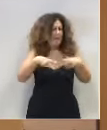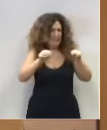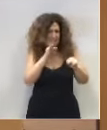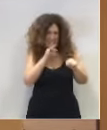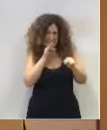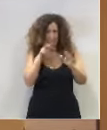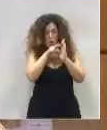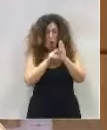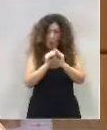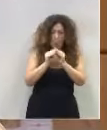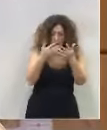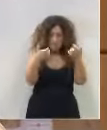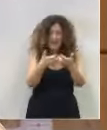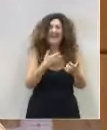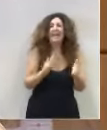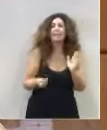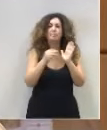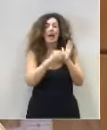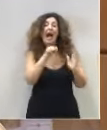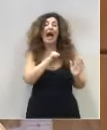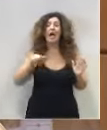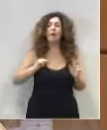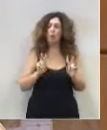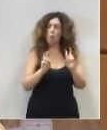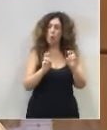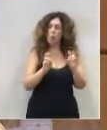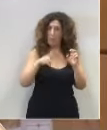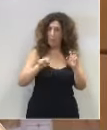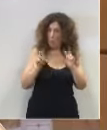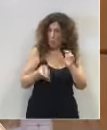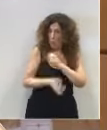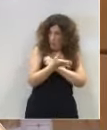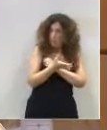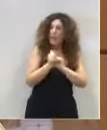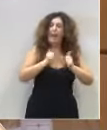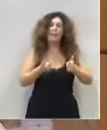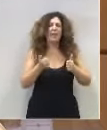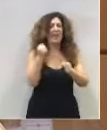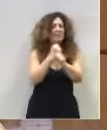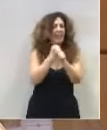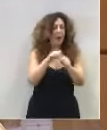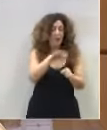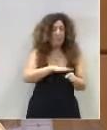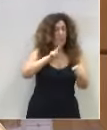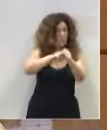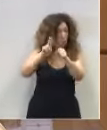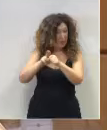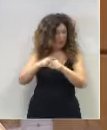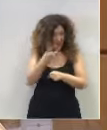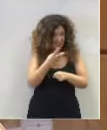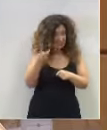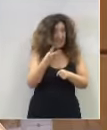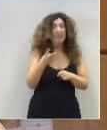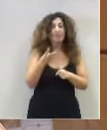incorporamos a los nuevos autónomos que inician su actividad en estas tres provincias, una reducción de